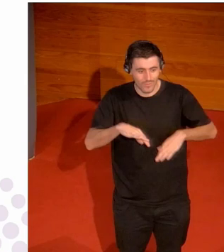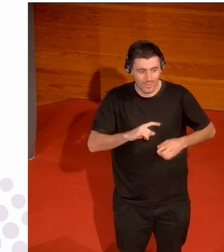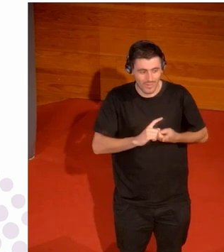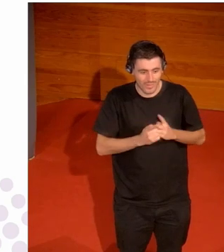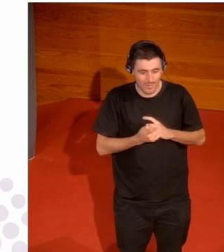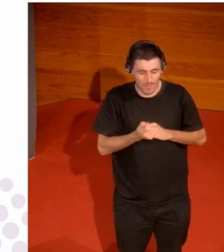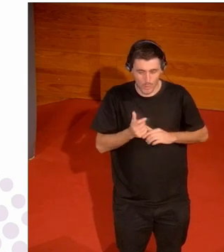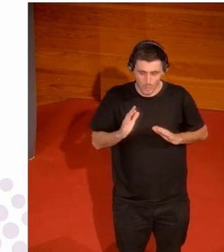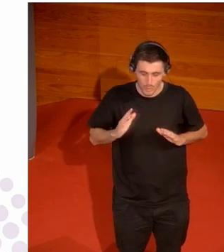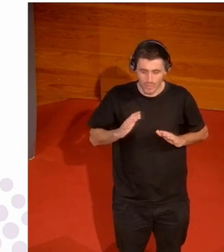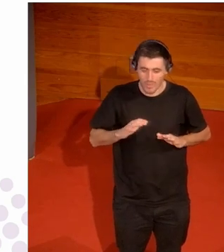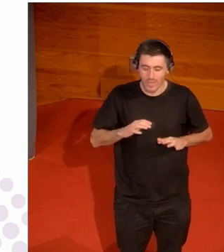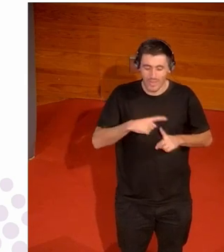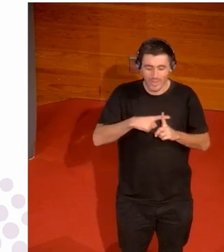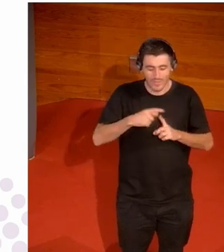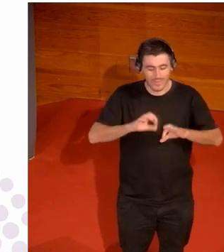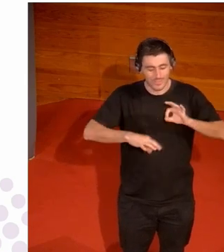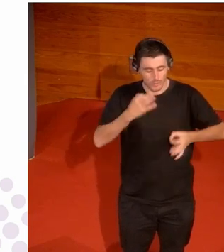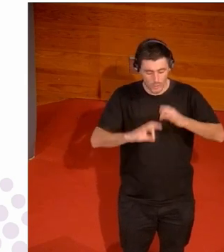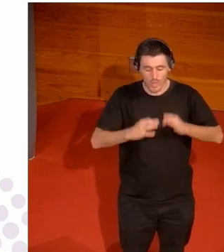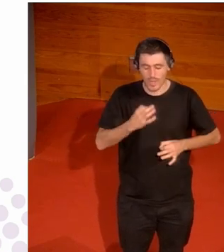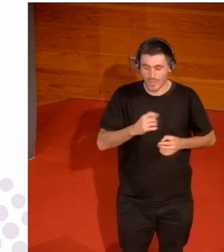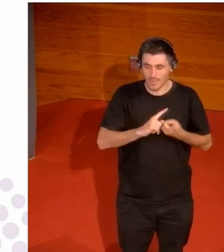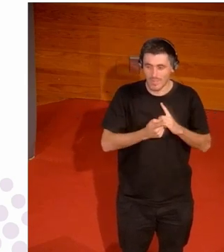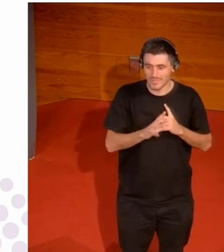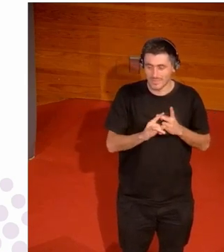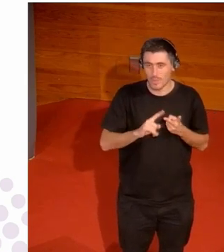el nivel de testosterona pero también se estaría como